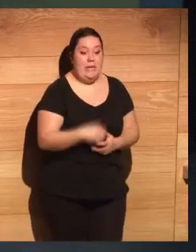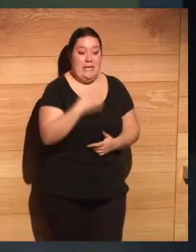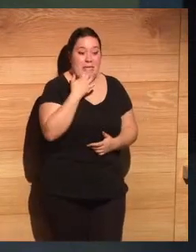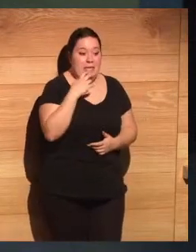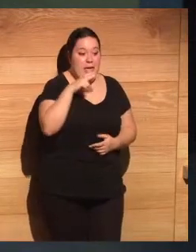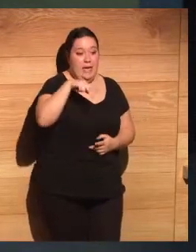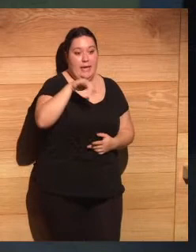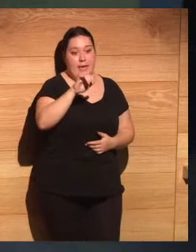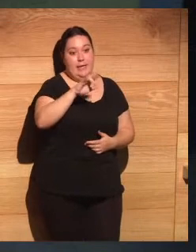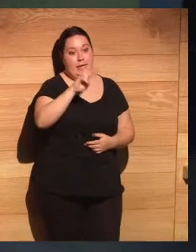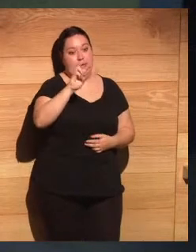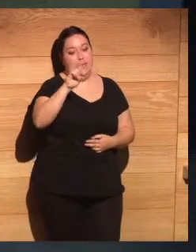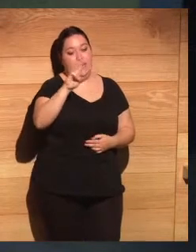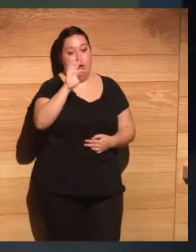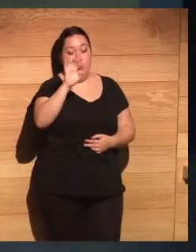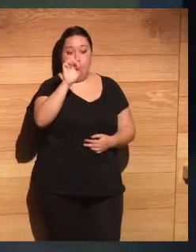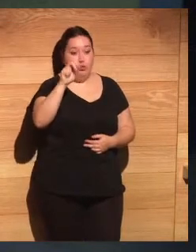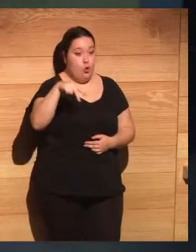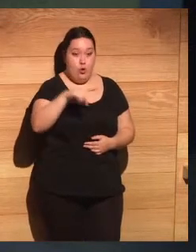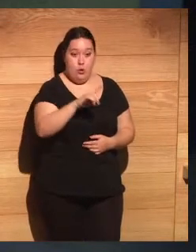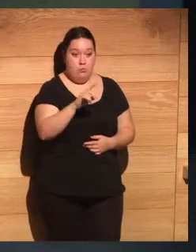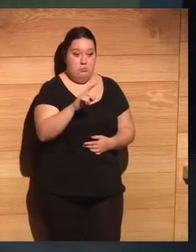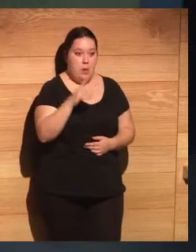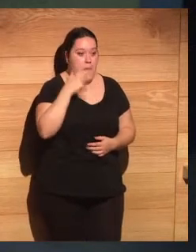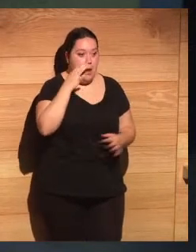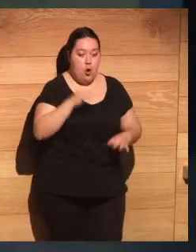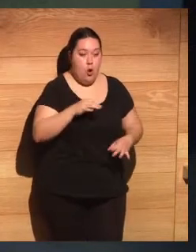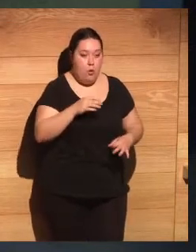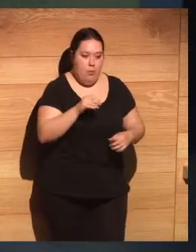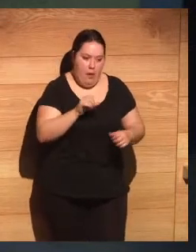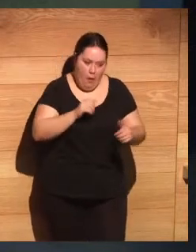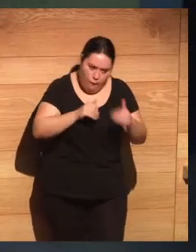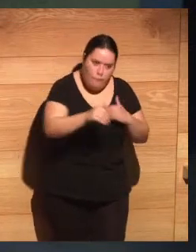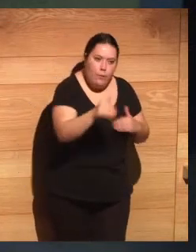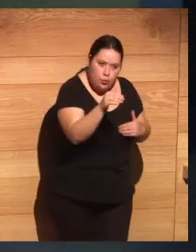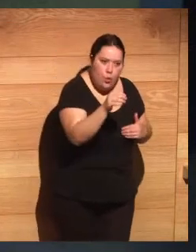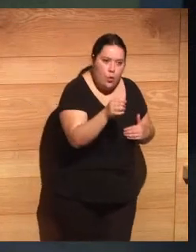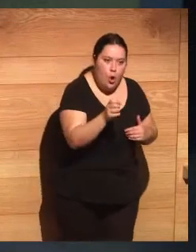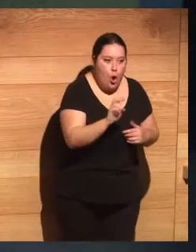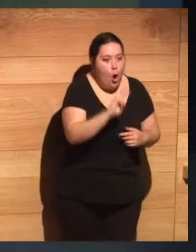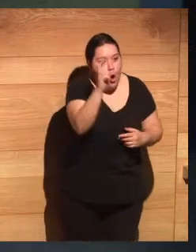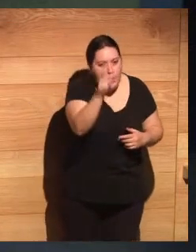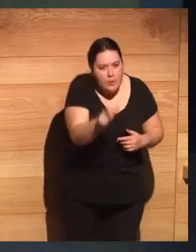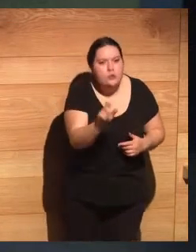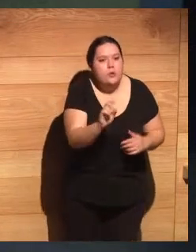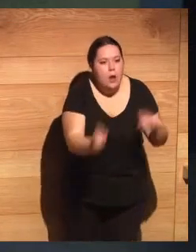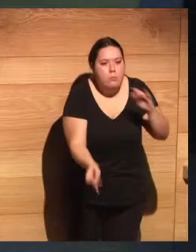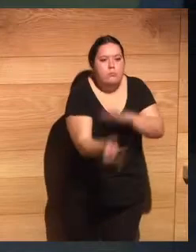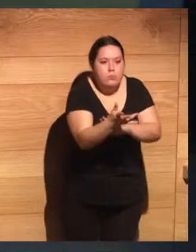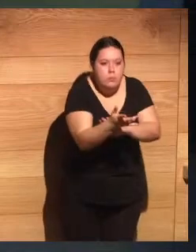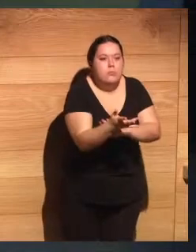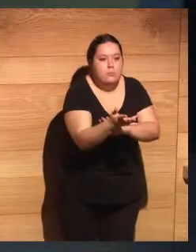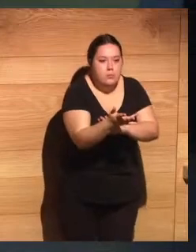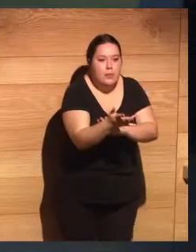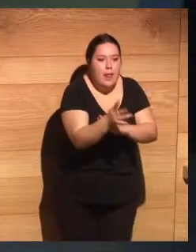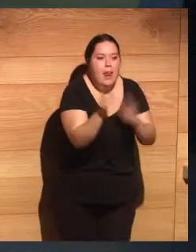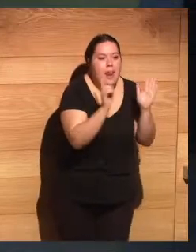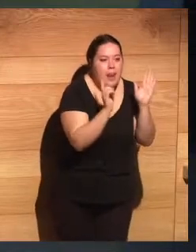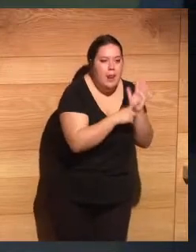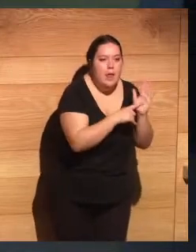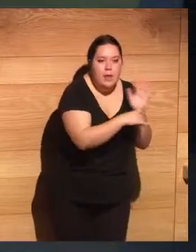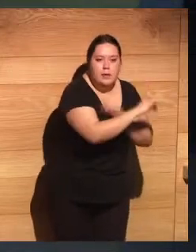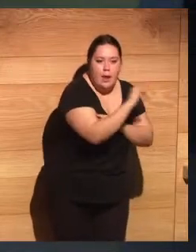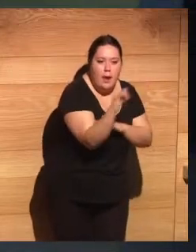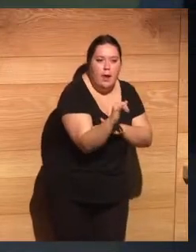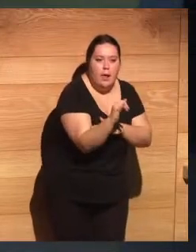si no hubiera aparecido él, hubiera aparecido 50 años o 20 años, hubiera aparecido otro Newton. decir, las leyes están ahí y las vamos descubriendo. Hay como